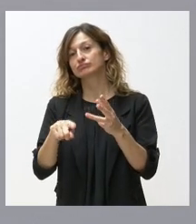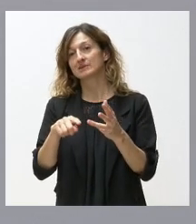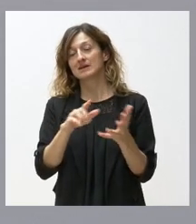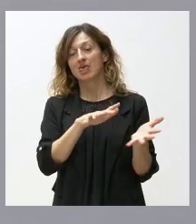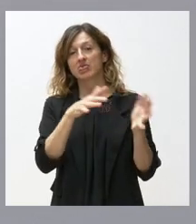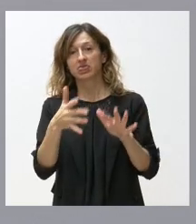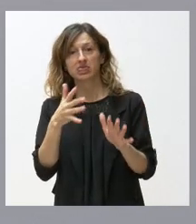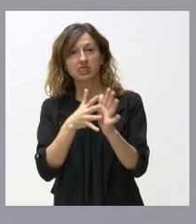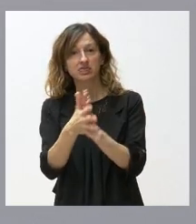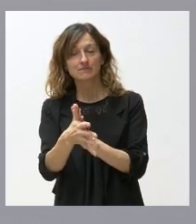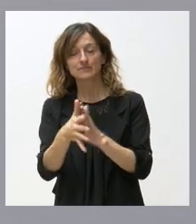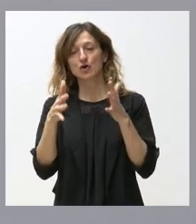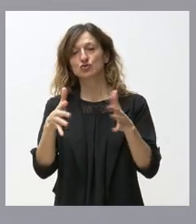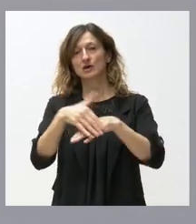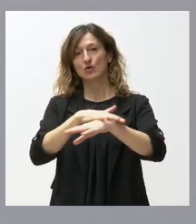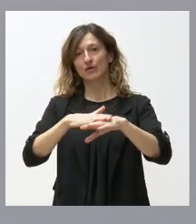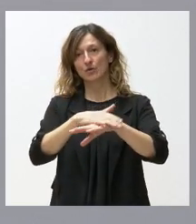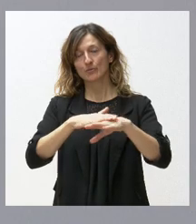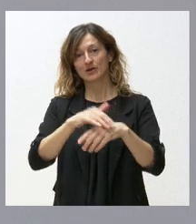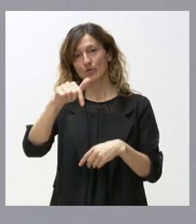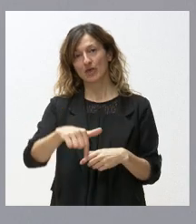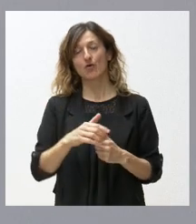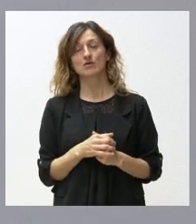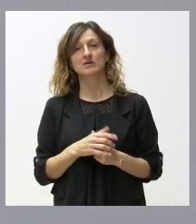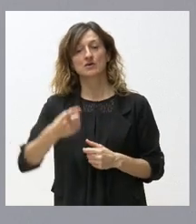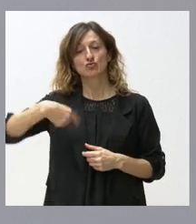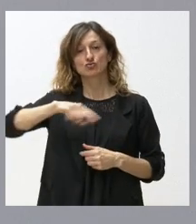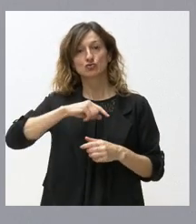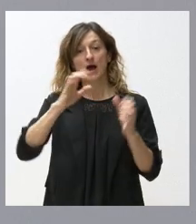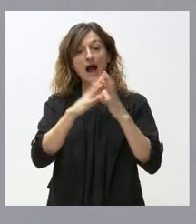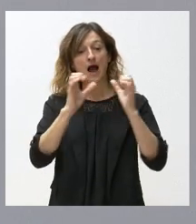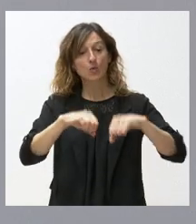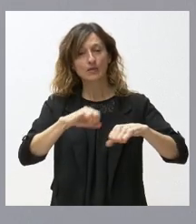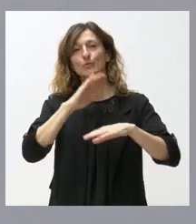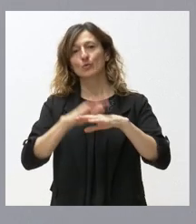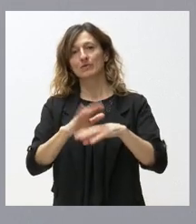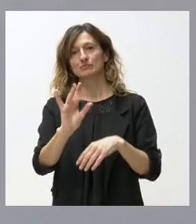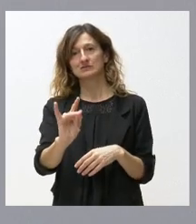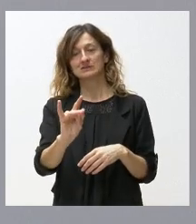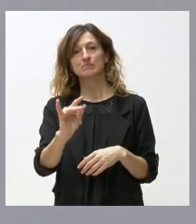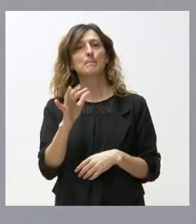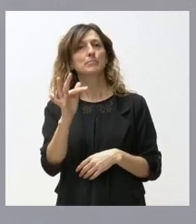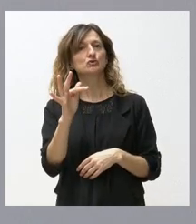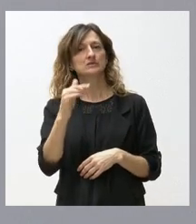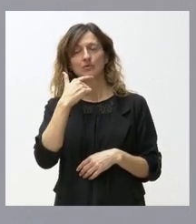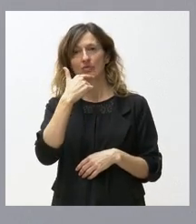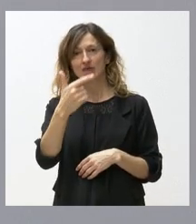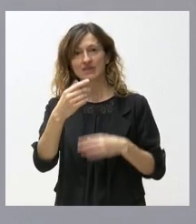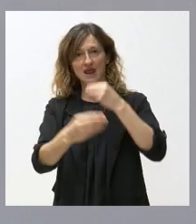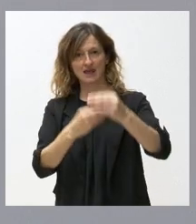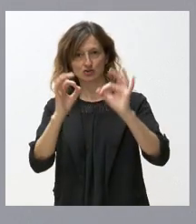cumplimiento en el Consejo de Gobierno de hoy. Por tanto, nosotros cumplimos los acuerdos. Creo que es muy positivo empezar poniendo de manifiesto este hecho,